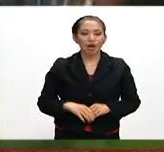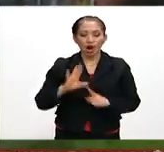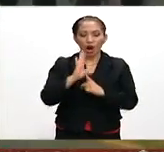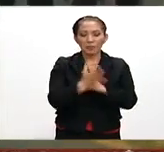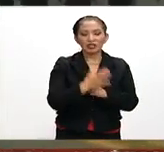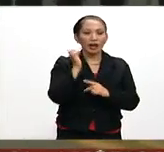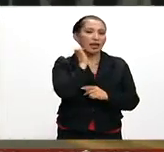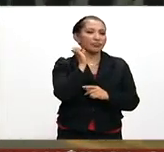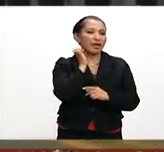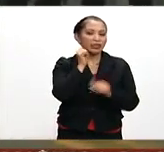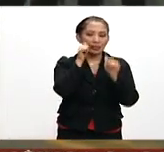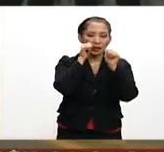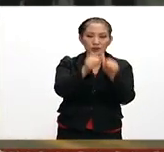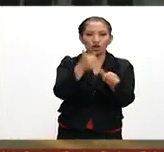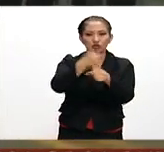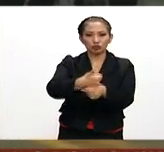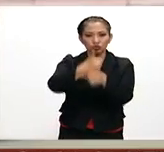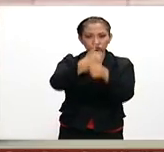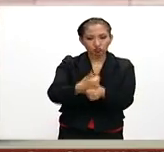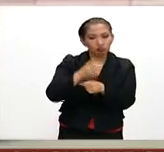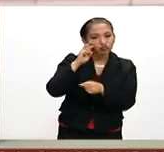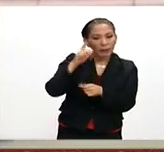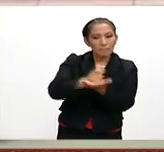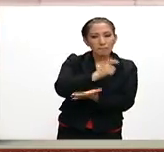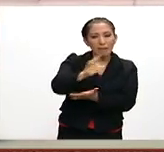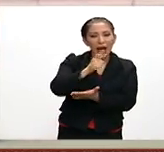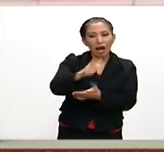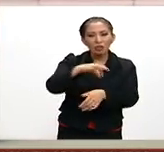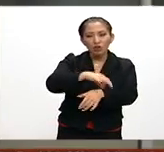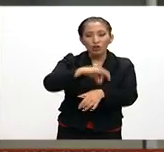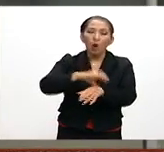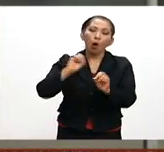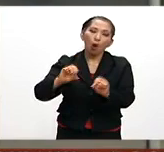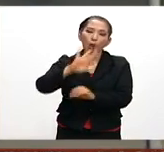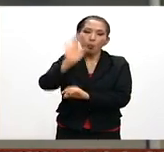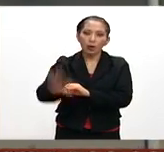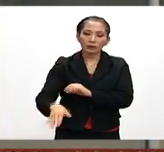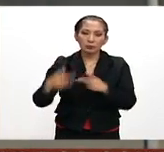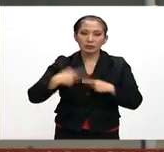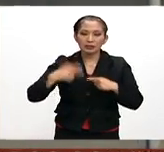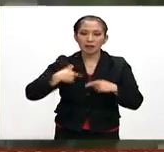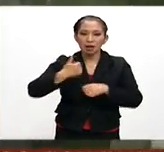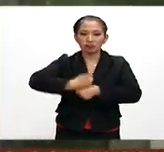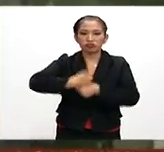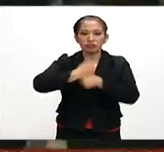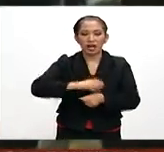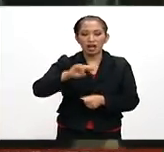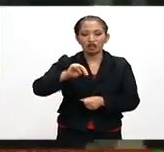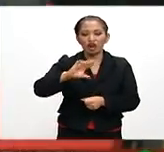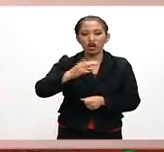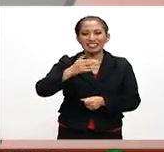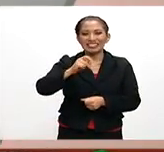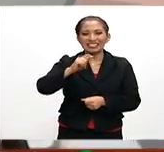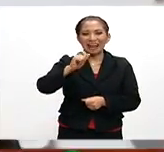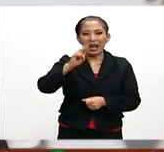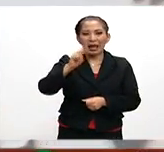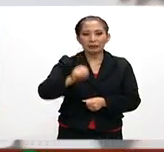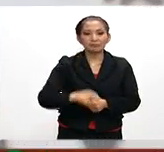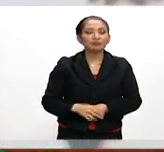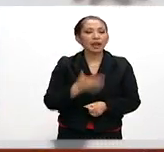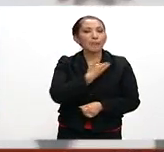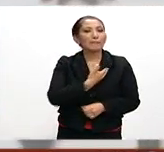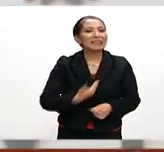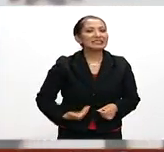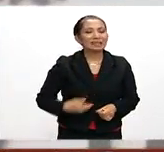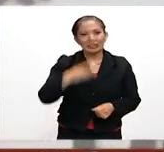Comisión Ejecutiva de Atención a Víctimas paga gastos médicos y funerarios a víctimas de Noxistlán. El